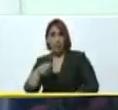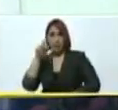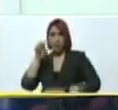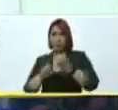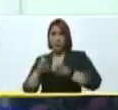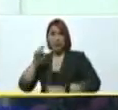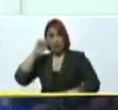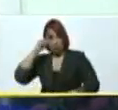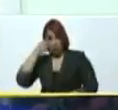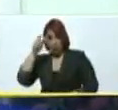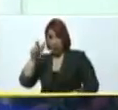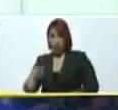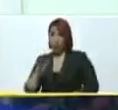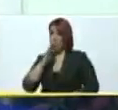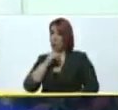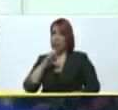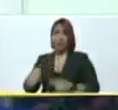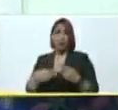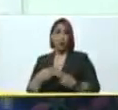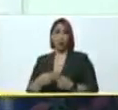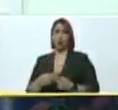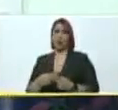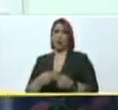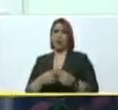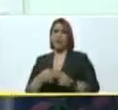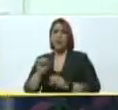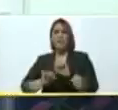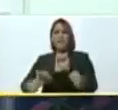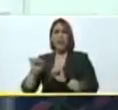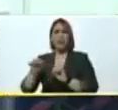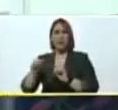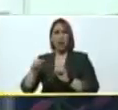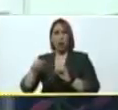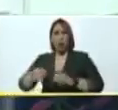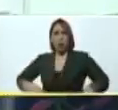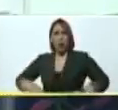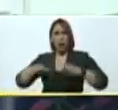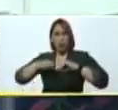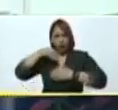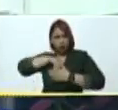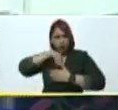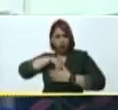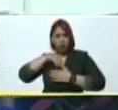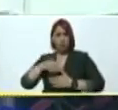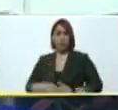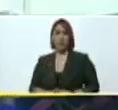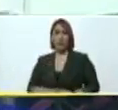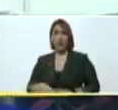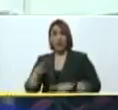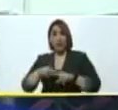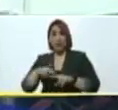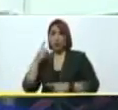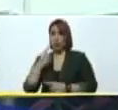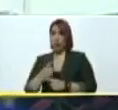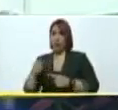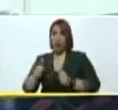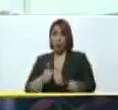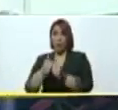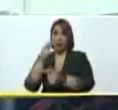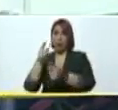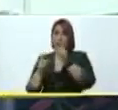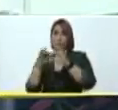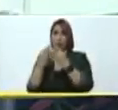paciente que no tiene ningún tipo de defensa y que dentro del cuarto va a estar solo si es un adulto. Y si es un niño debe estar acompañado de algún familiar.